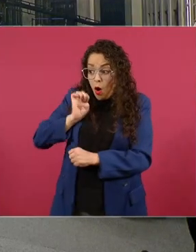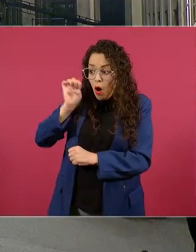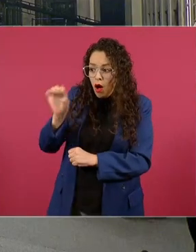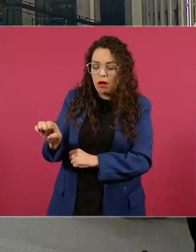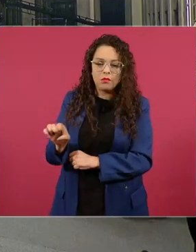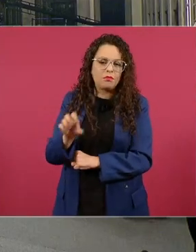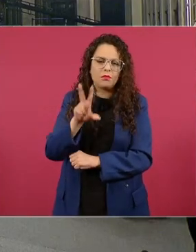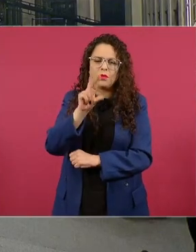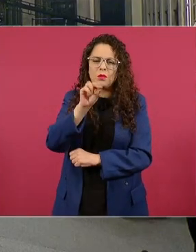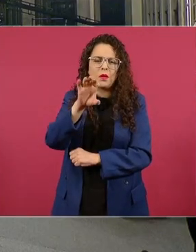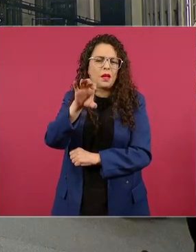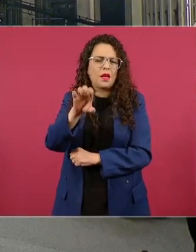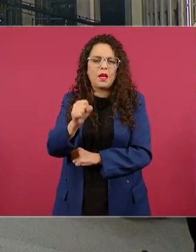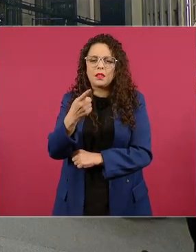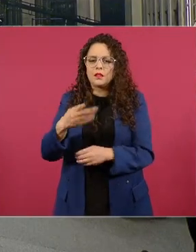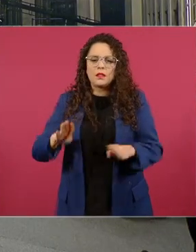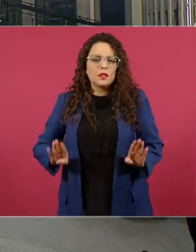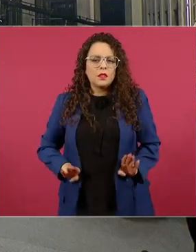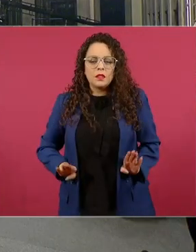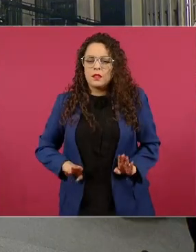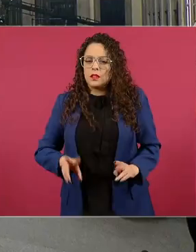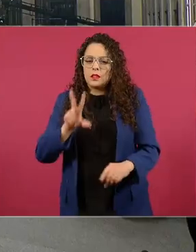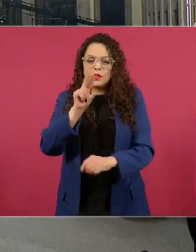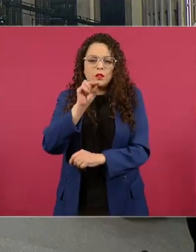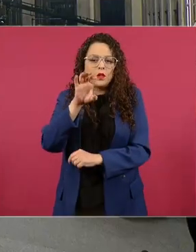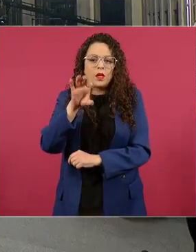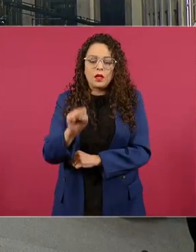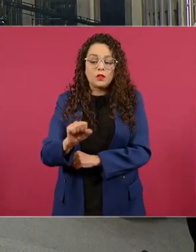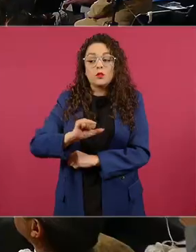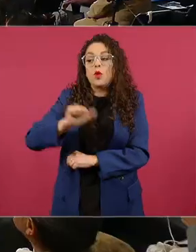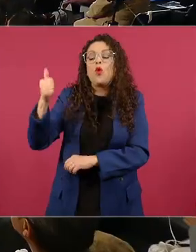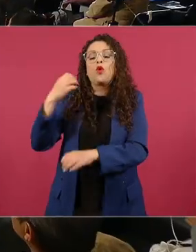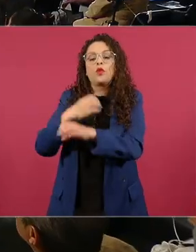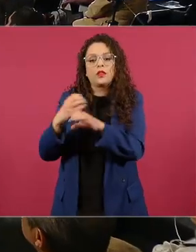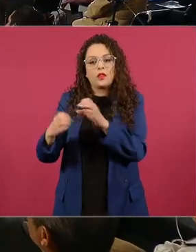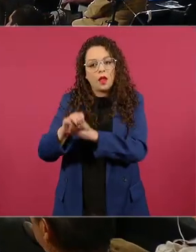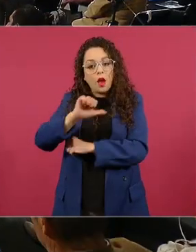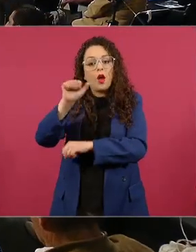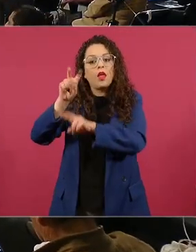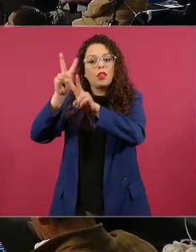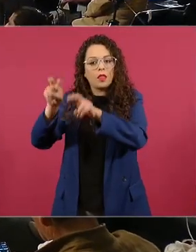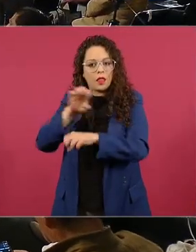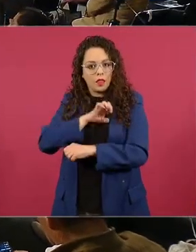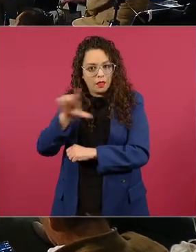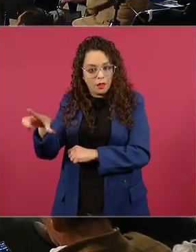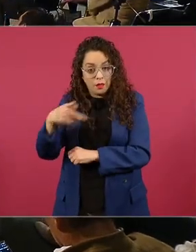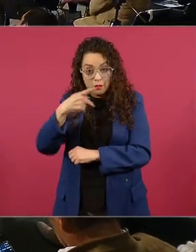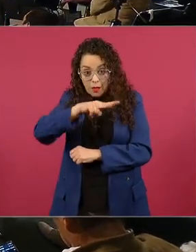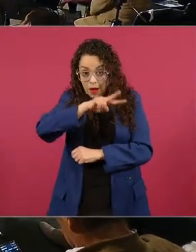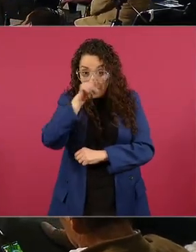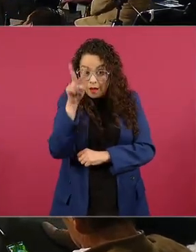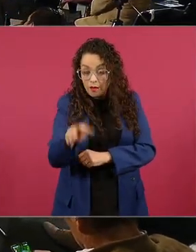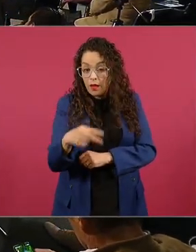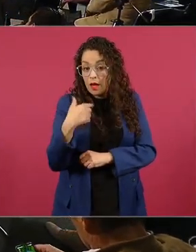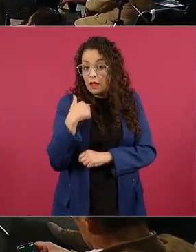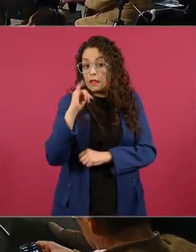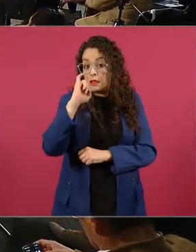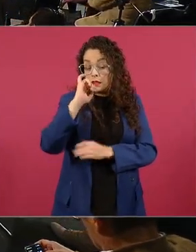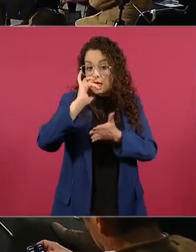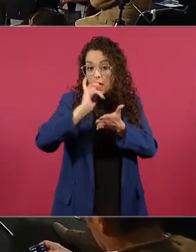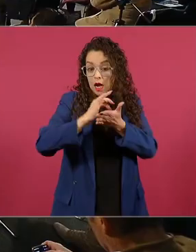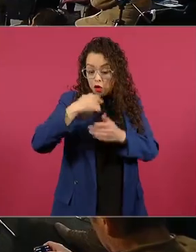son circunstancias especiales ahora a quien le debo todo y le agradezco